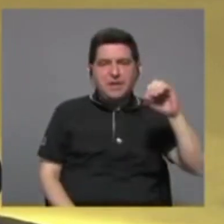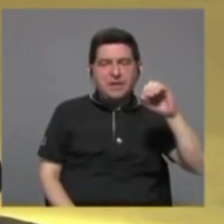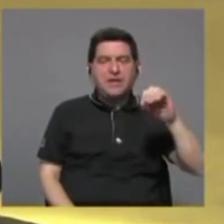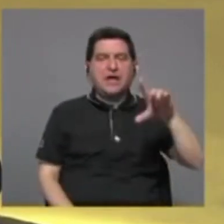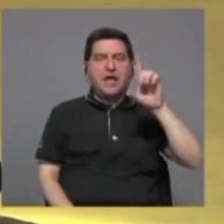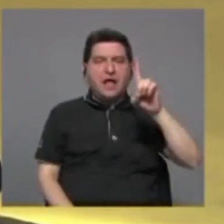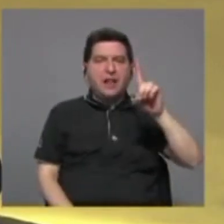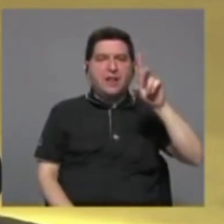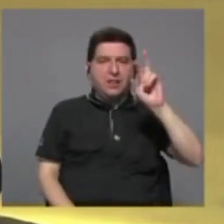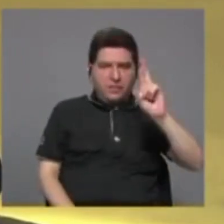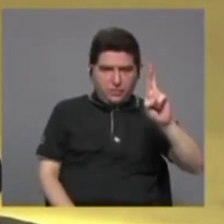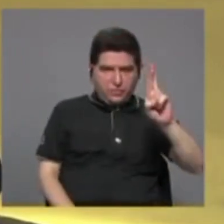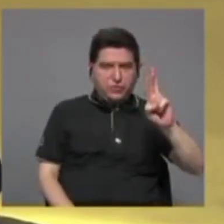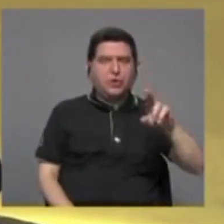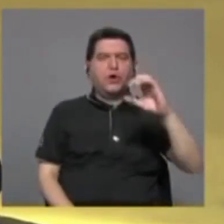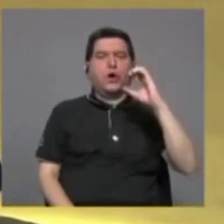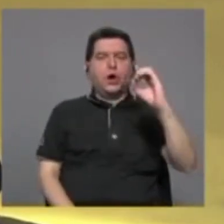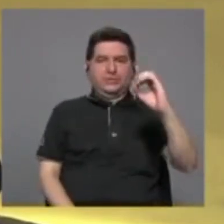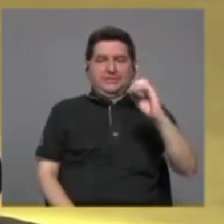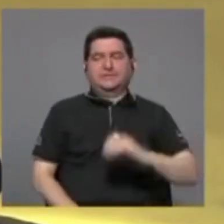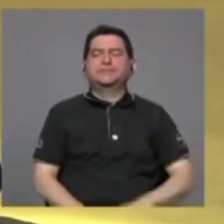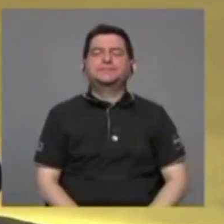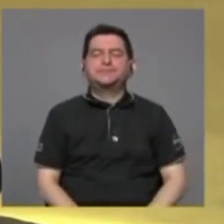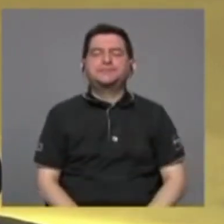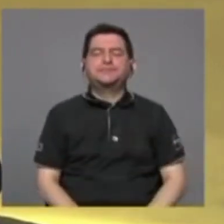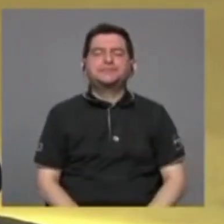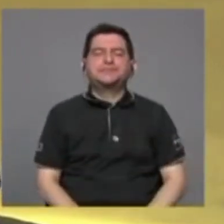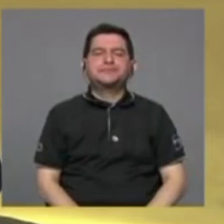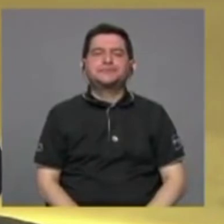Otero. Y por cierto,